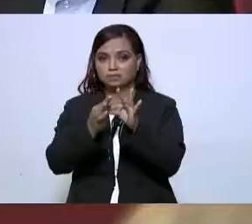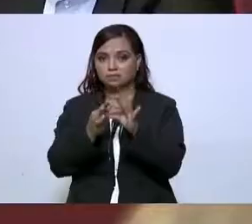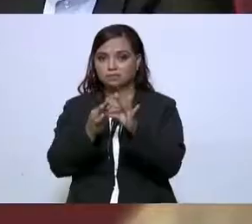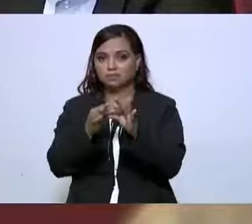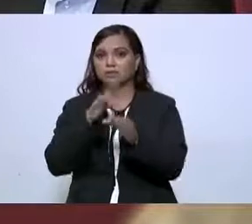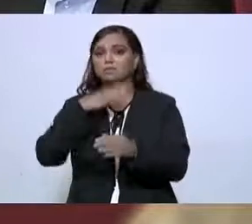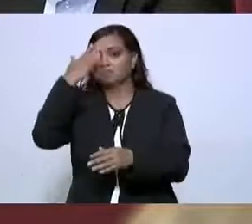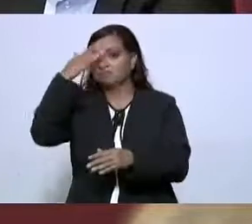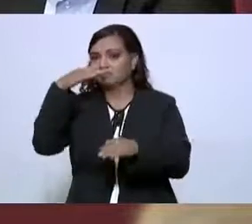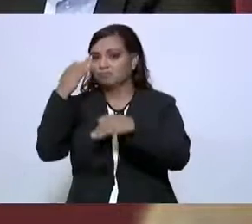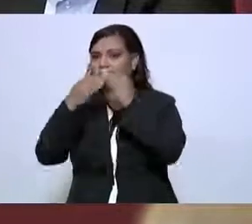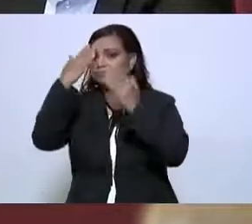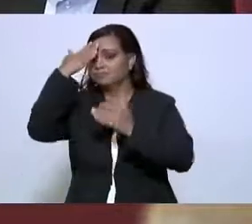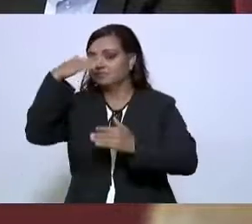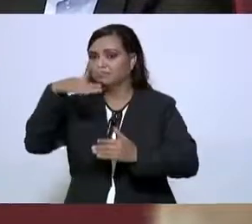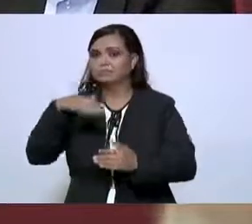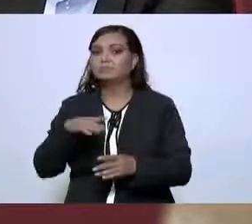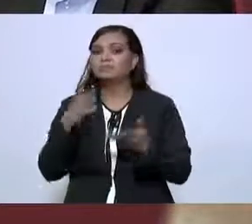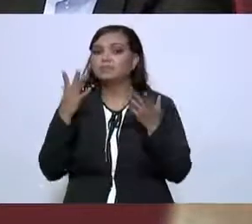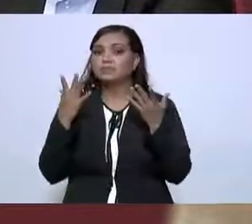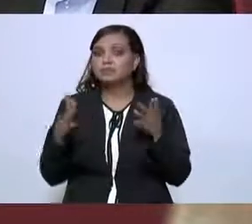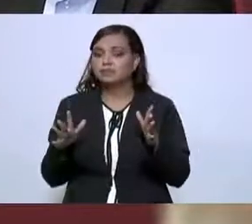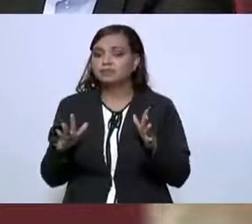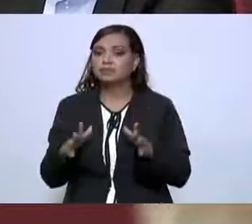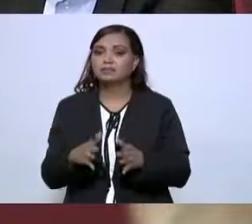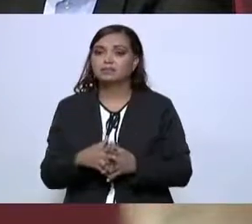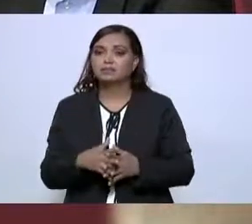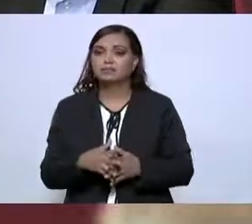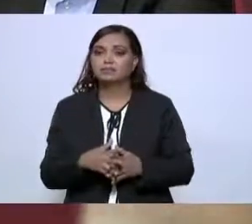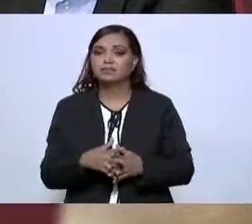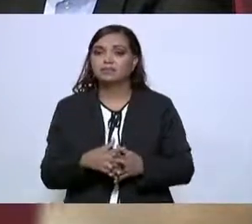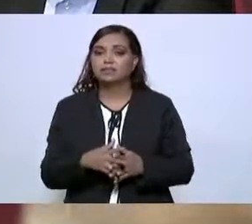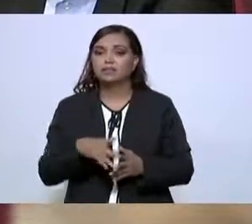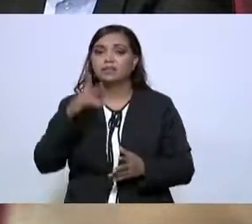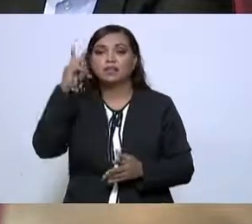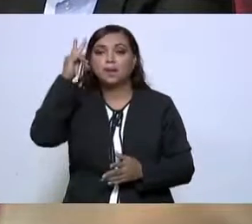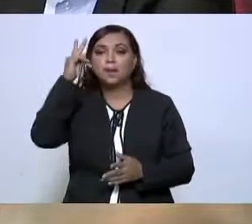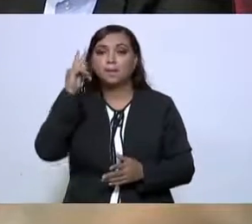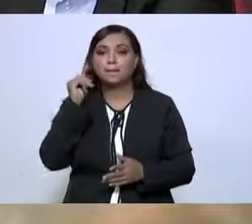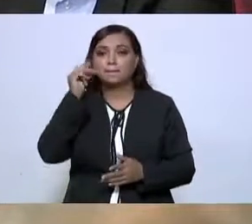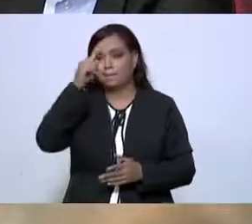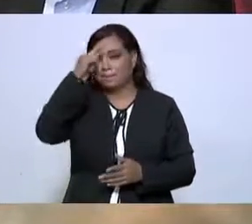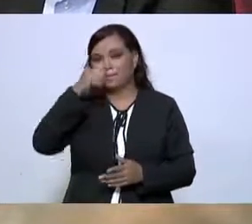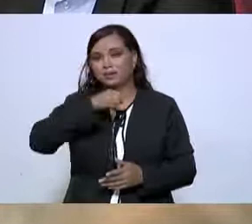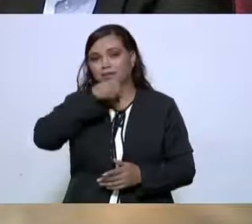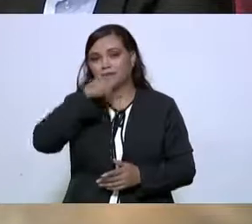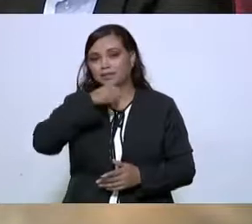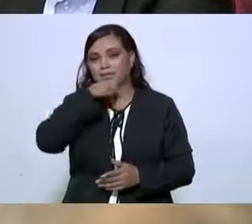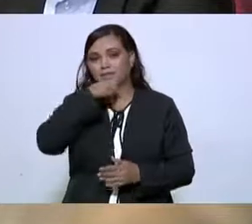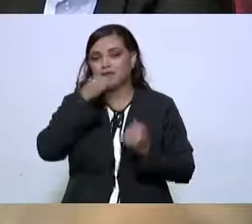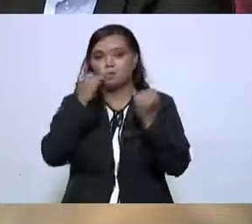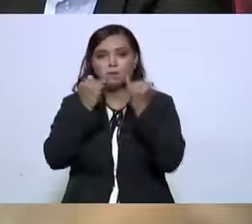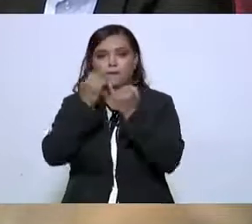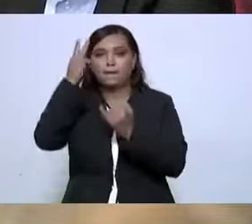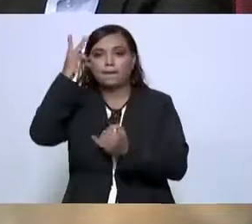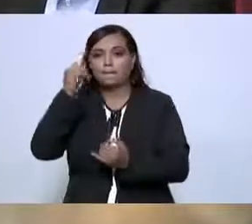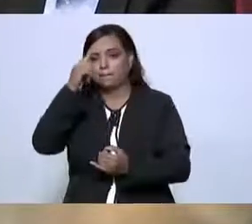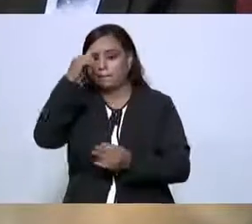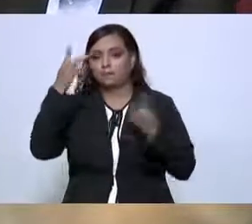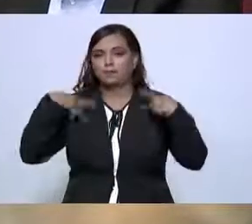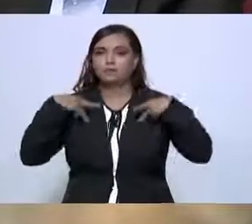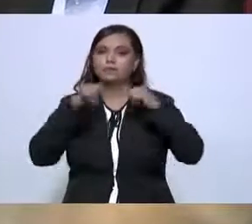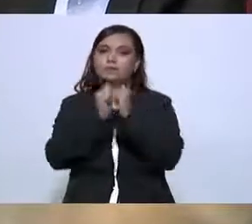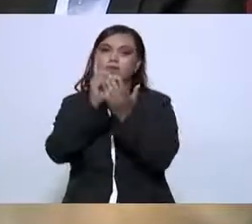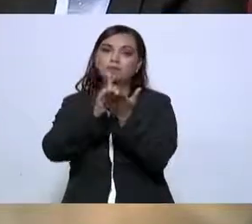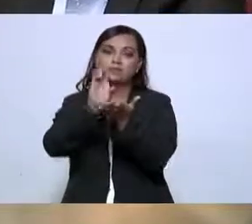se sepa que ya la pensión a los adultos mayores, la pensión a personas con